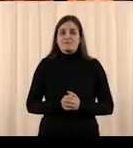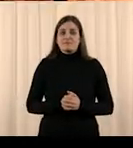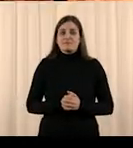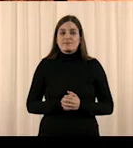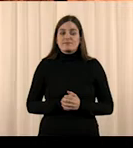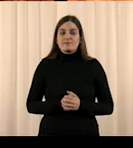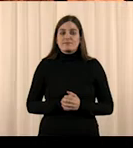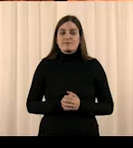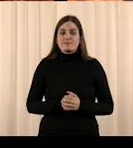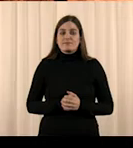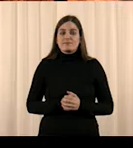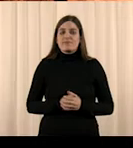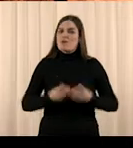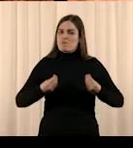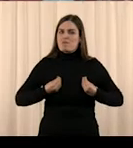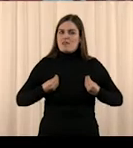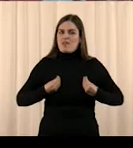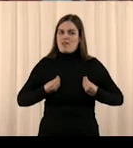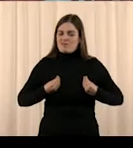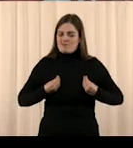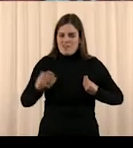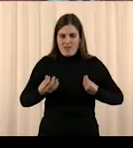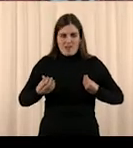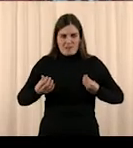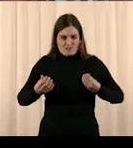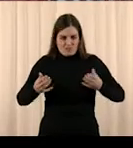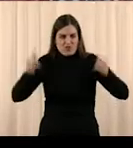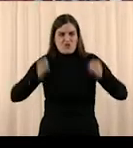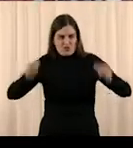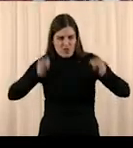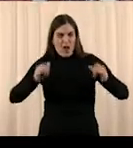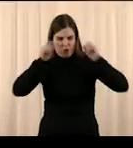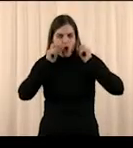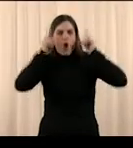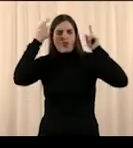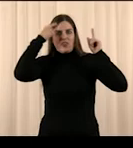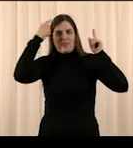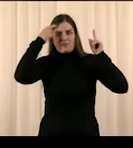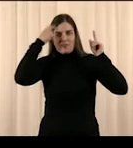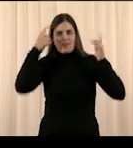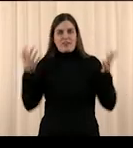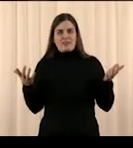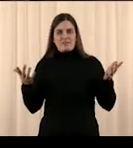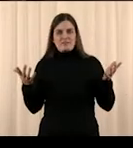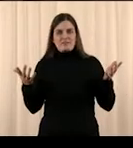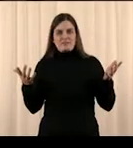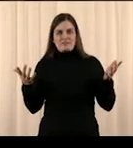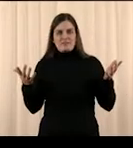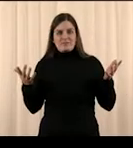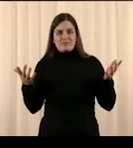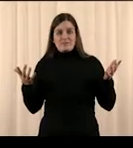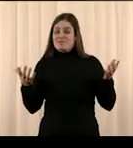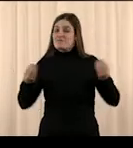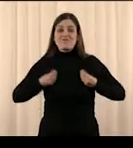La vida ha de vivirse conscientemente. No te puedes permitir otra cosa que la sencilla